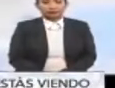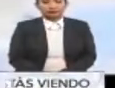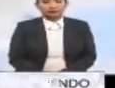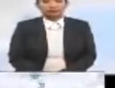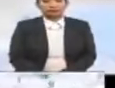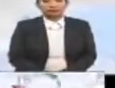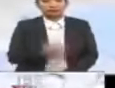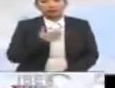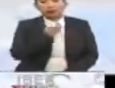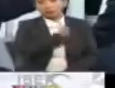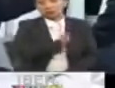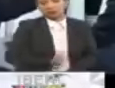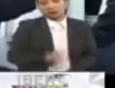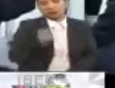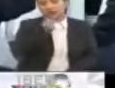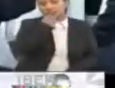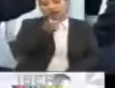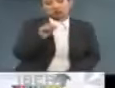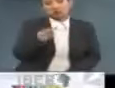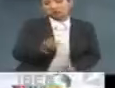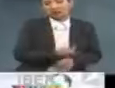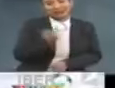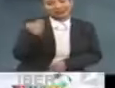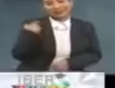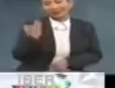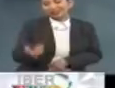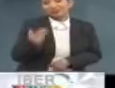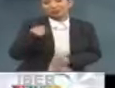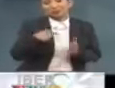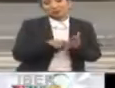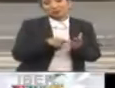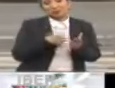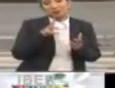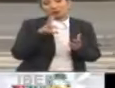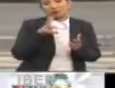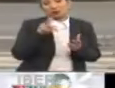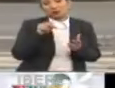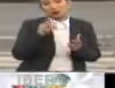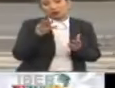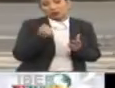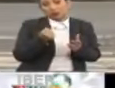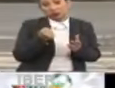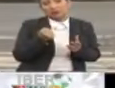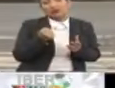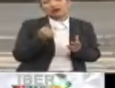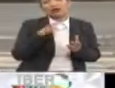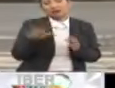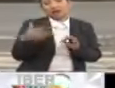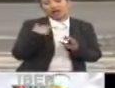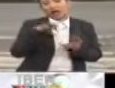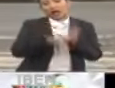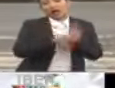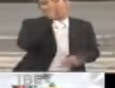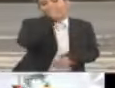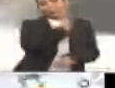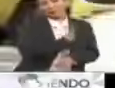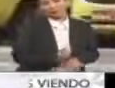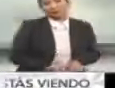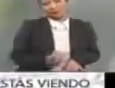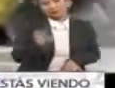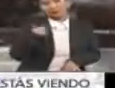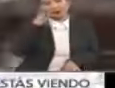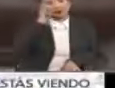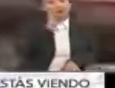Bueno, los presidentes indican que no va a suceder, porque desde el 89, desde la gran elección, desde la